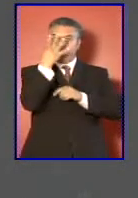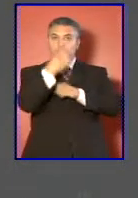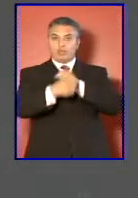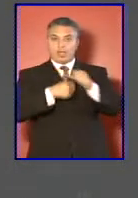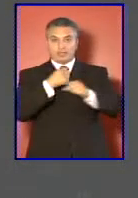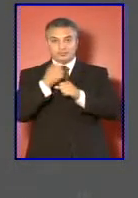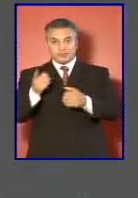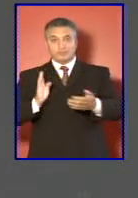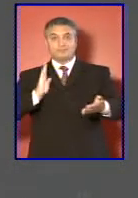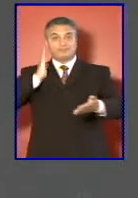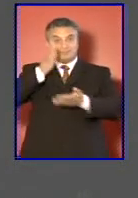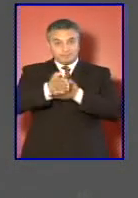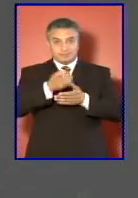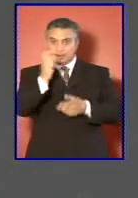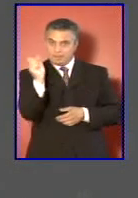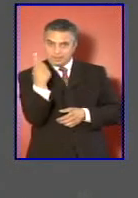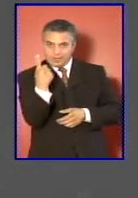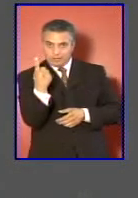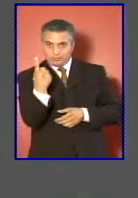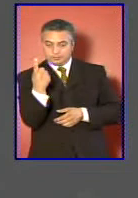terminar el primero